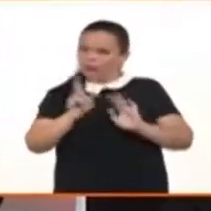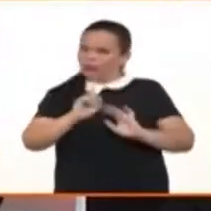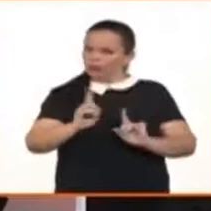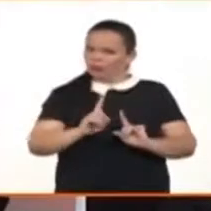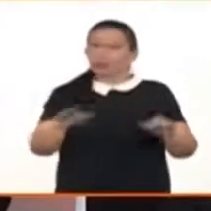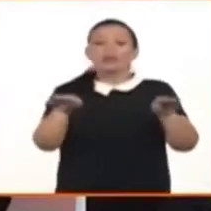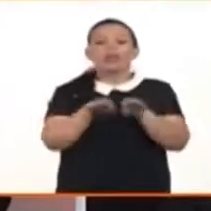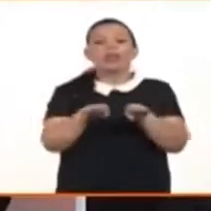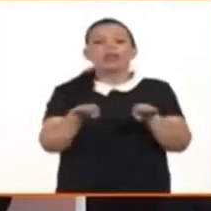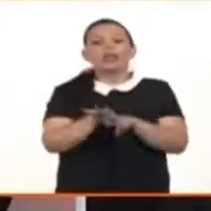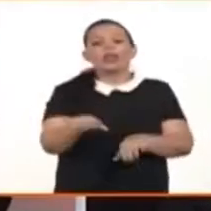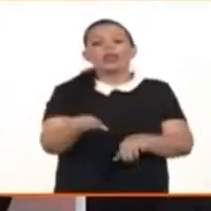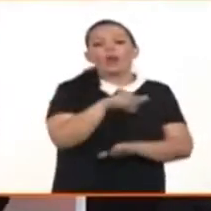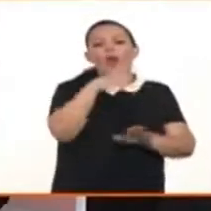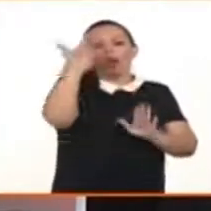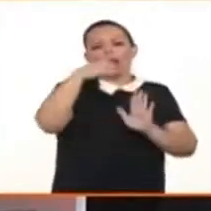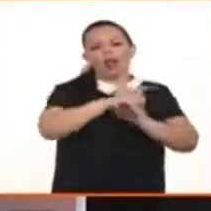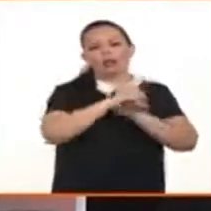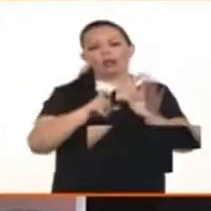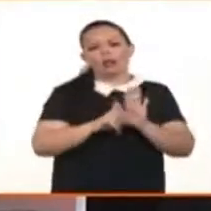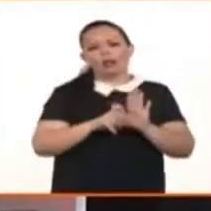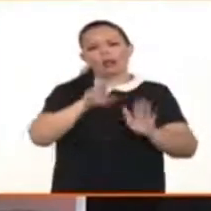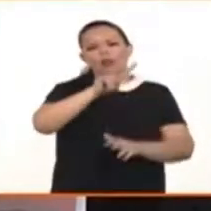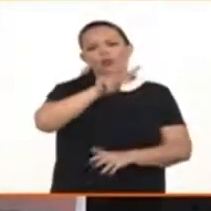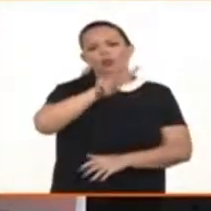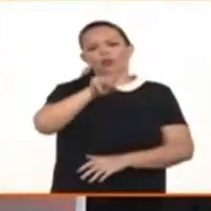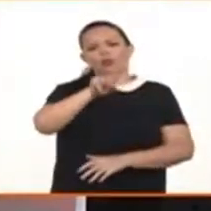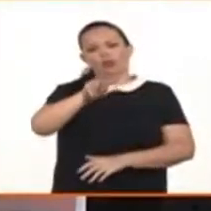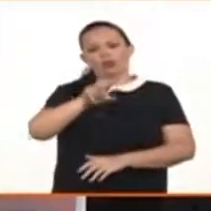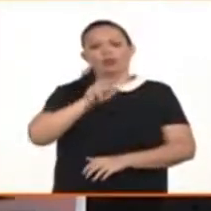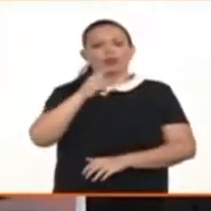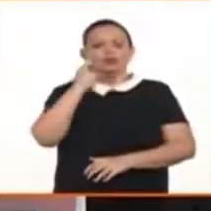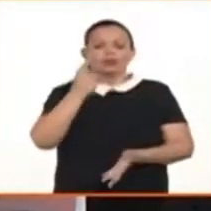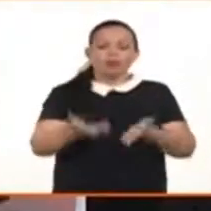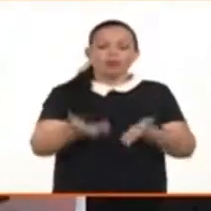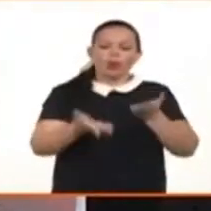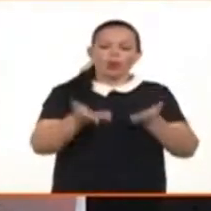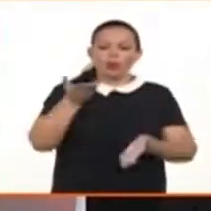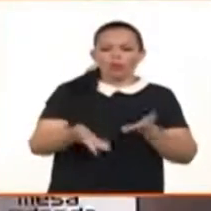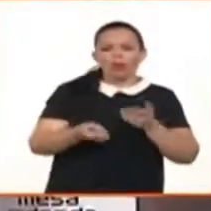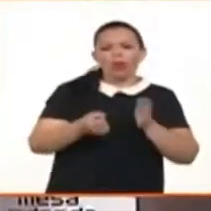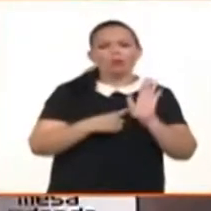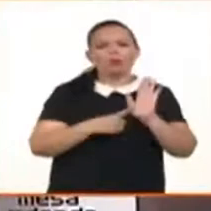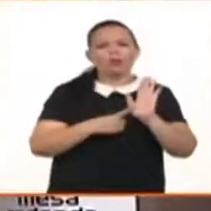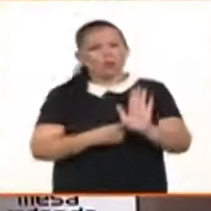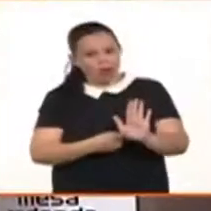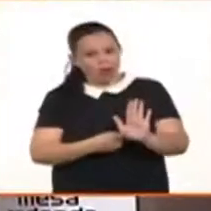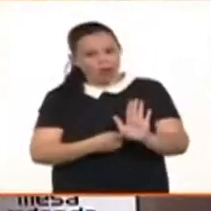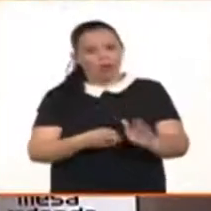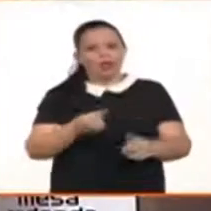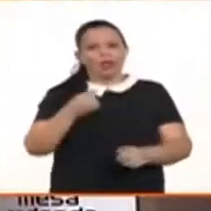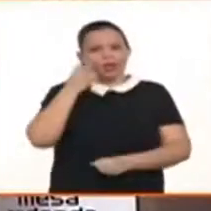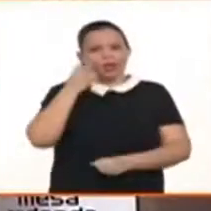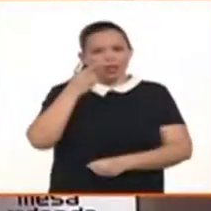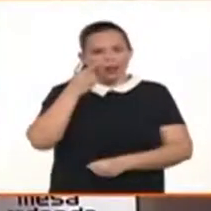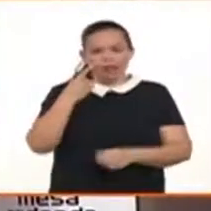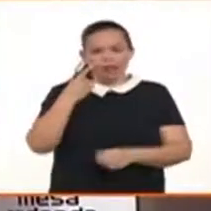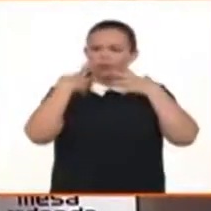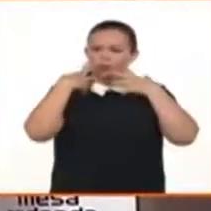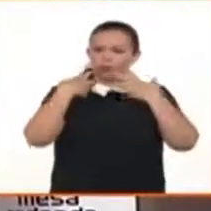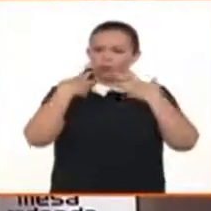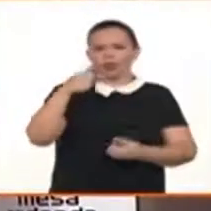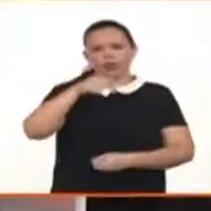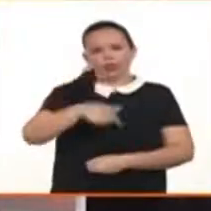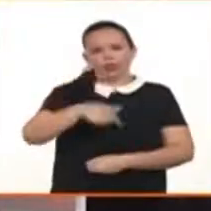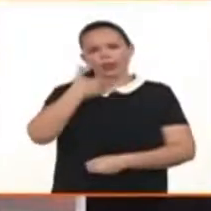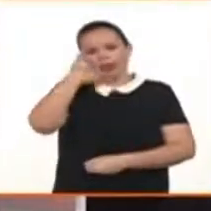del proyecto de Código de las Familias. Es cuando uno compara se da cuenta que hay una proyección superior, un salto importante, sobre